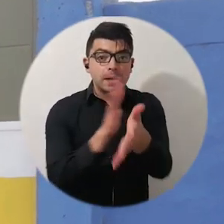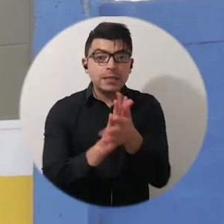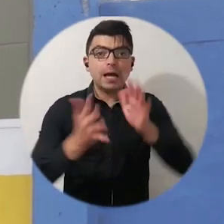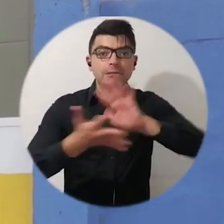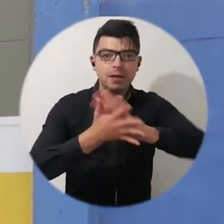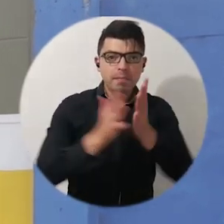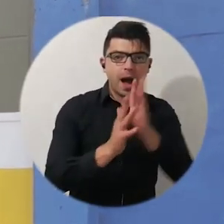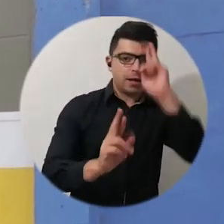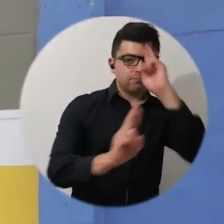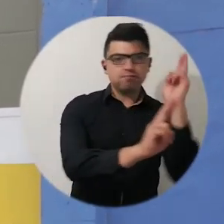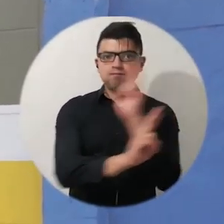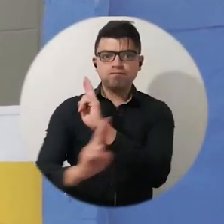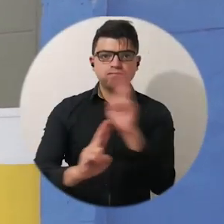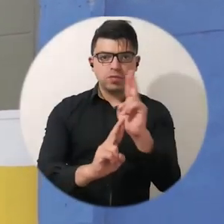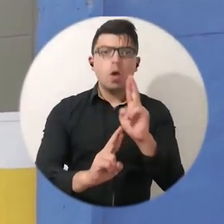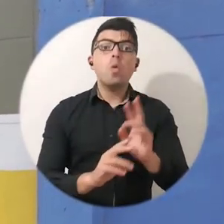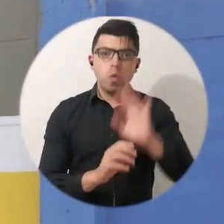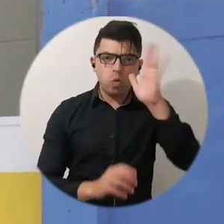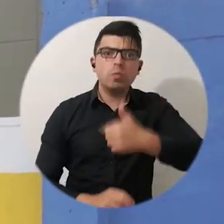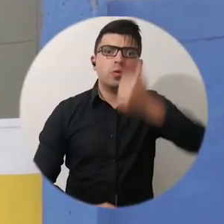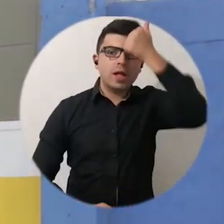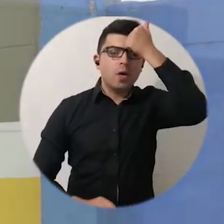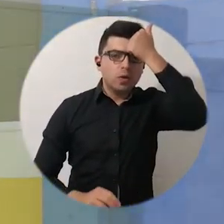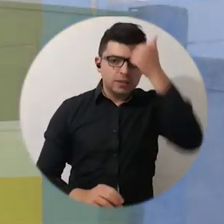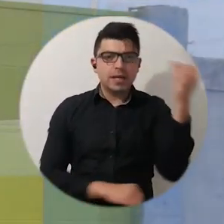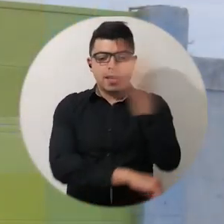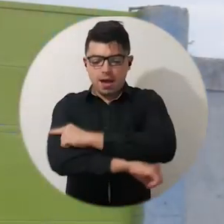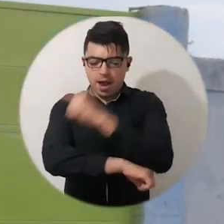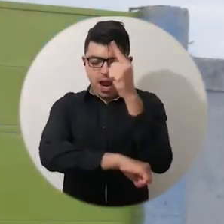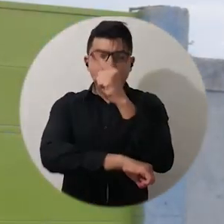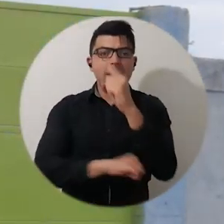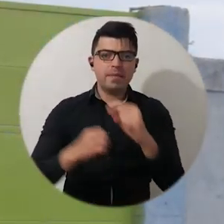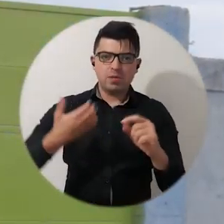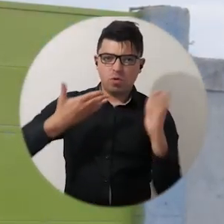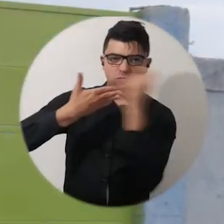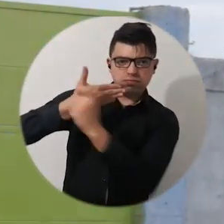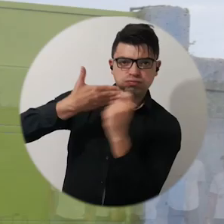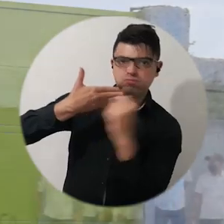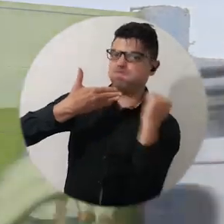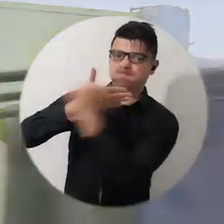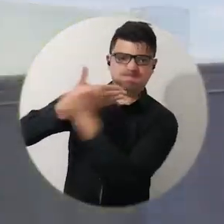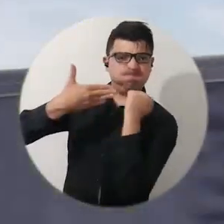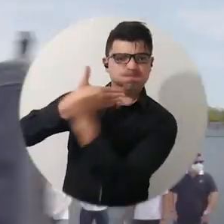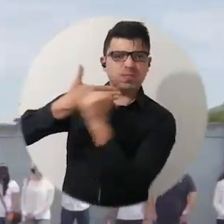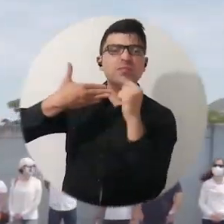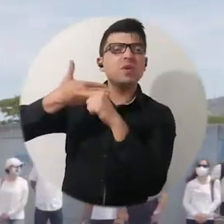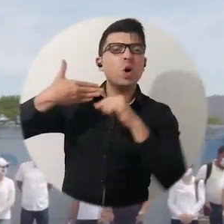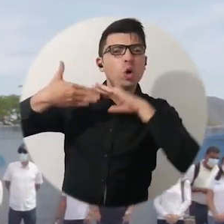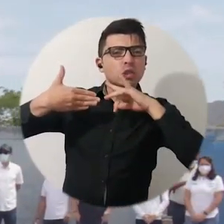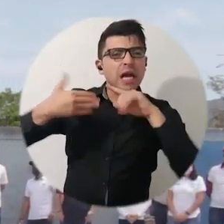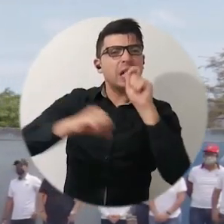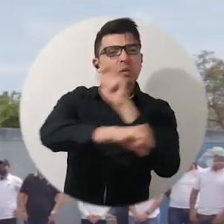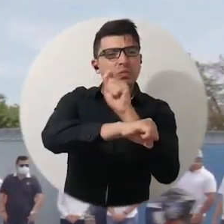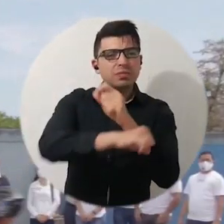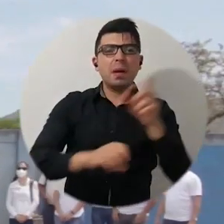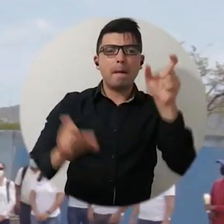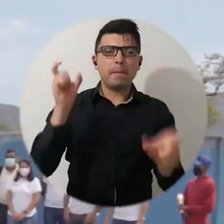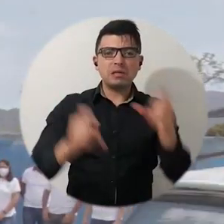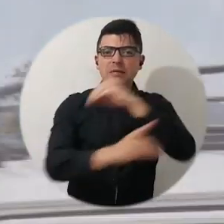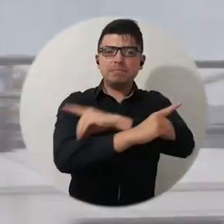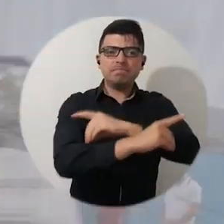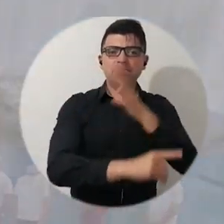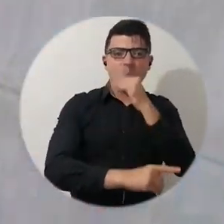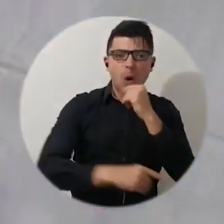Mensajes de paz y respeto fueron los protagonistas durante la jornada de eliminación de grafitis ofensivos plasmados por indisciplinados en las